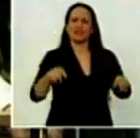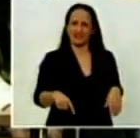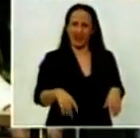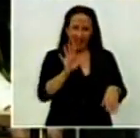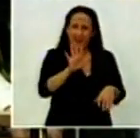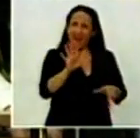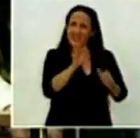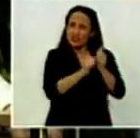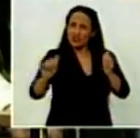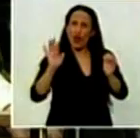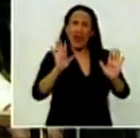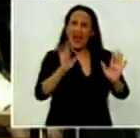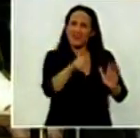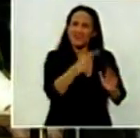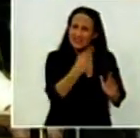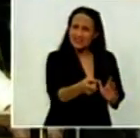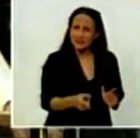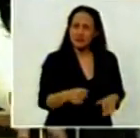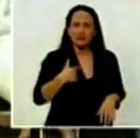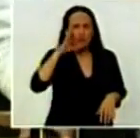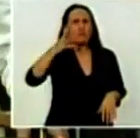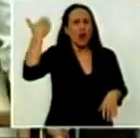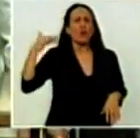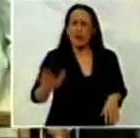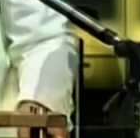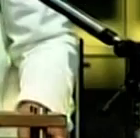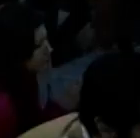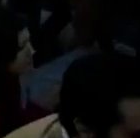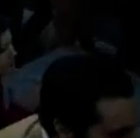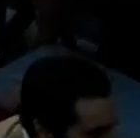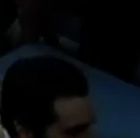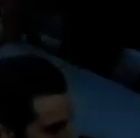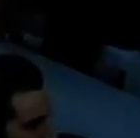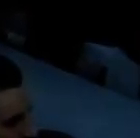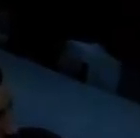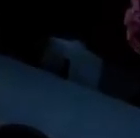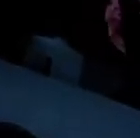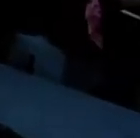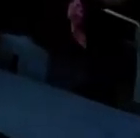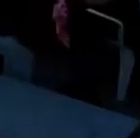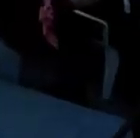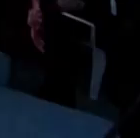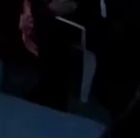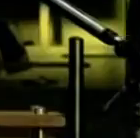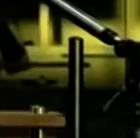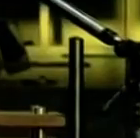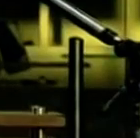crónica histórica. Yo me acuerdo de chiquita y no entendía por qué el papá